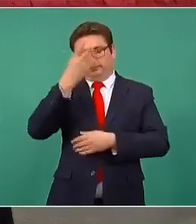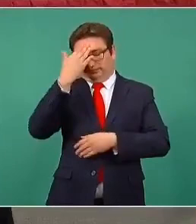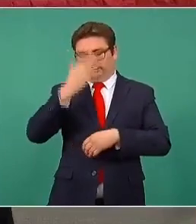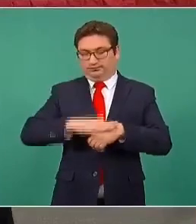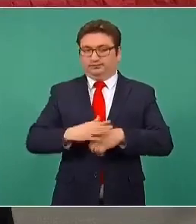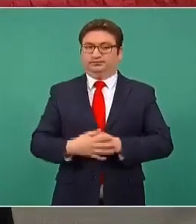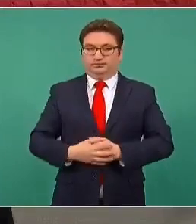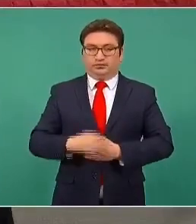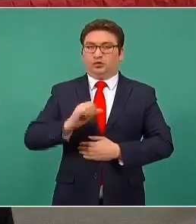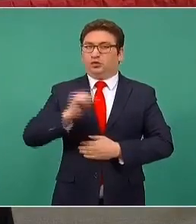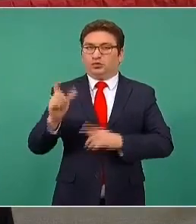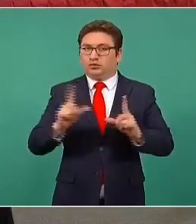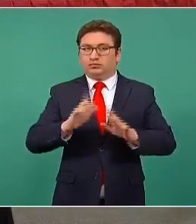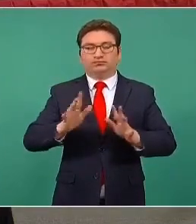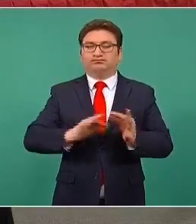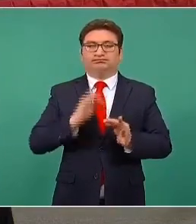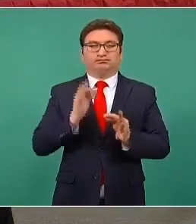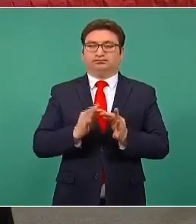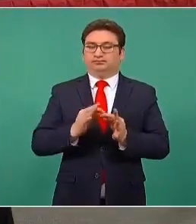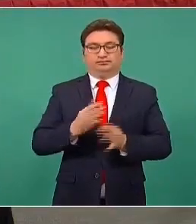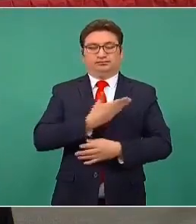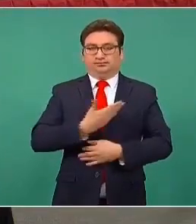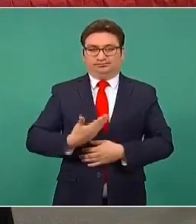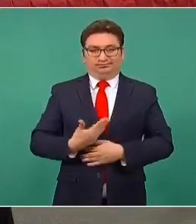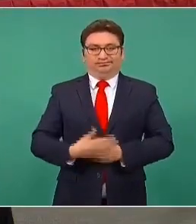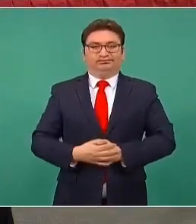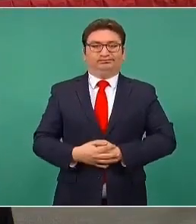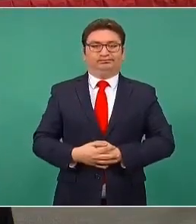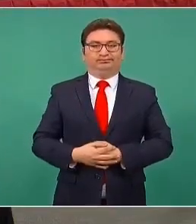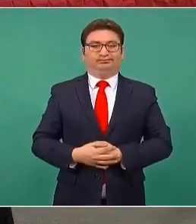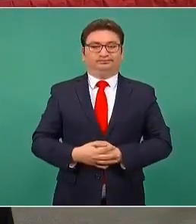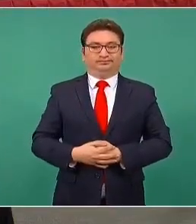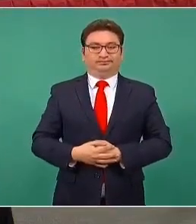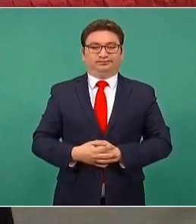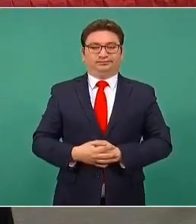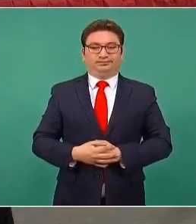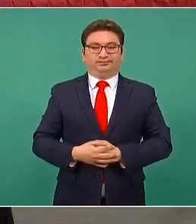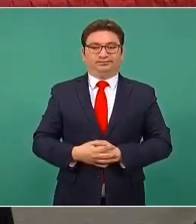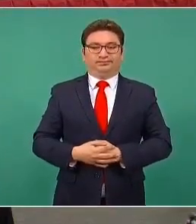siguiente creo que ya es todo. Sí, es todo, señor presidente. Sí,